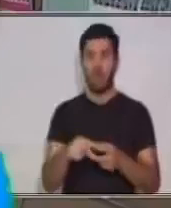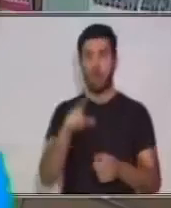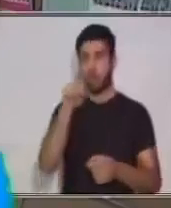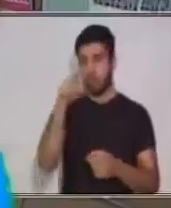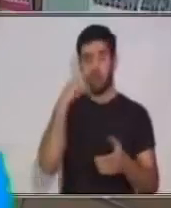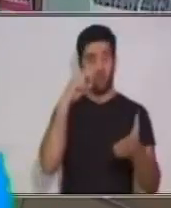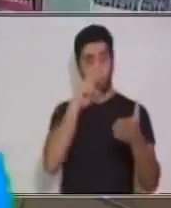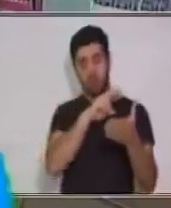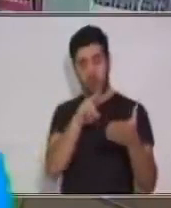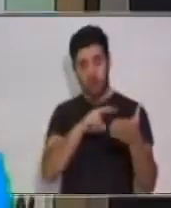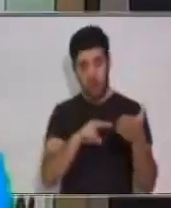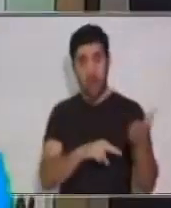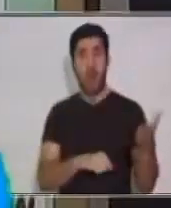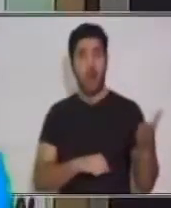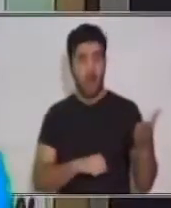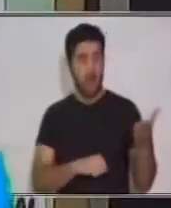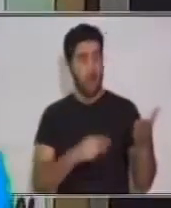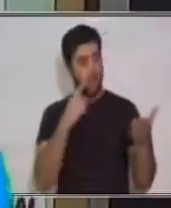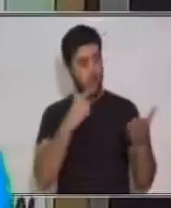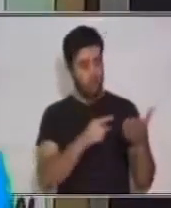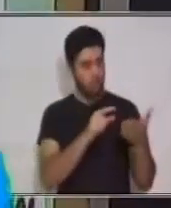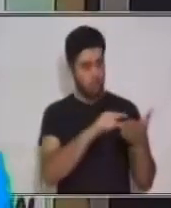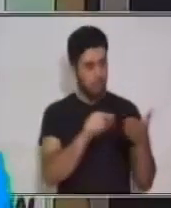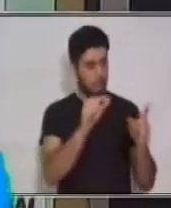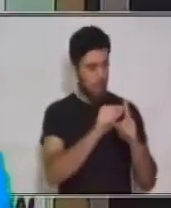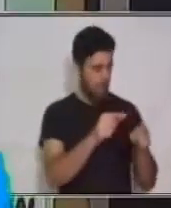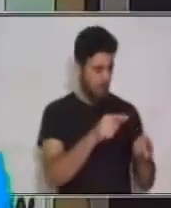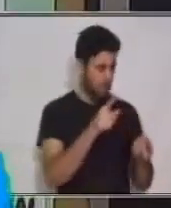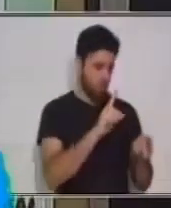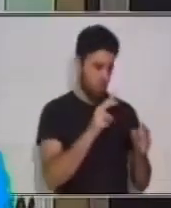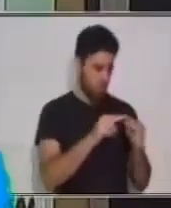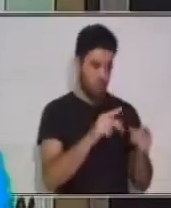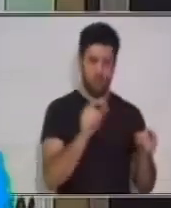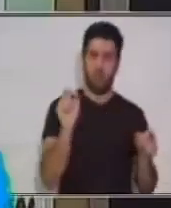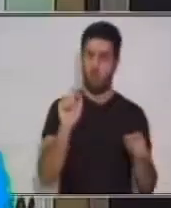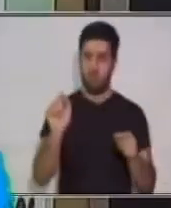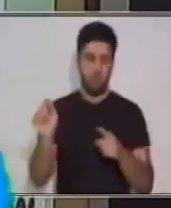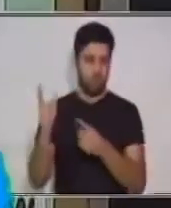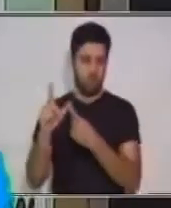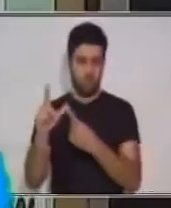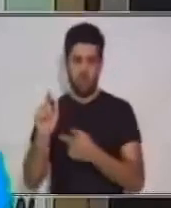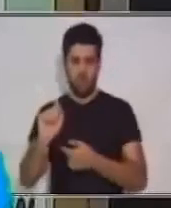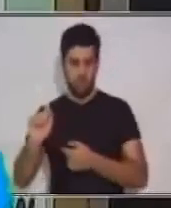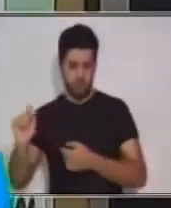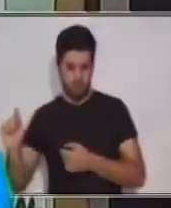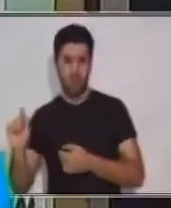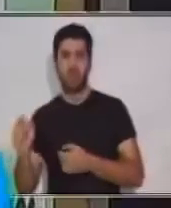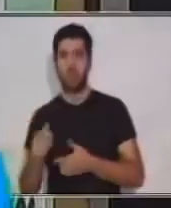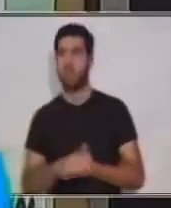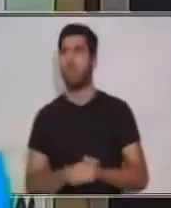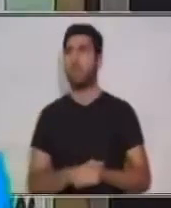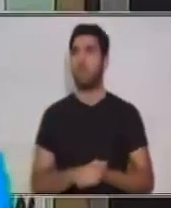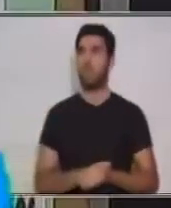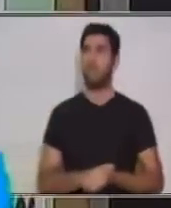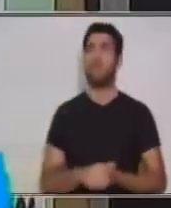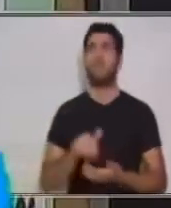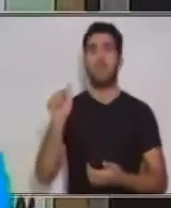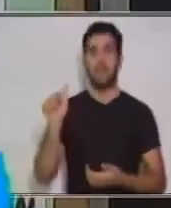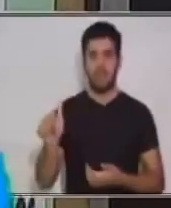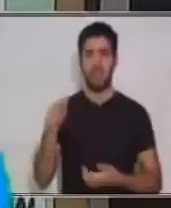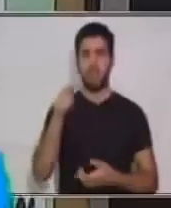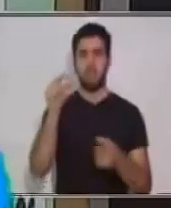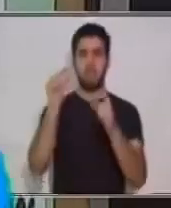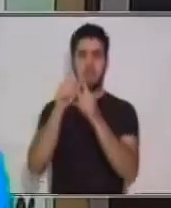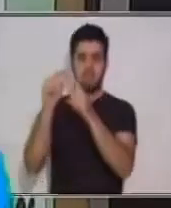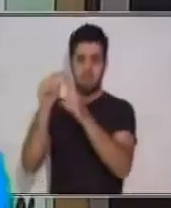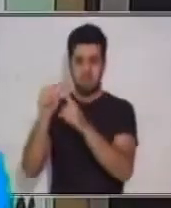tienes que tener a la par una hoja en la cual puedes ir anotando esas palabras. ¿Sabes cómo se le llama a este ejercicio? Se llama glosario. Tú